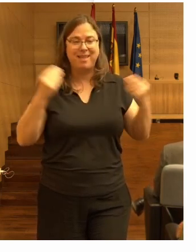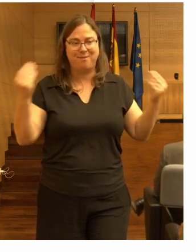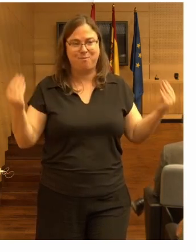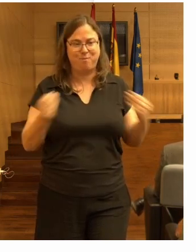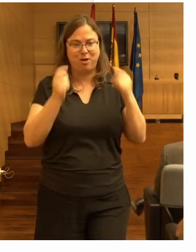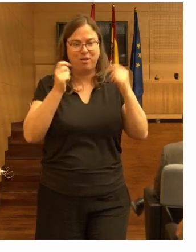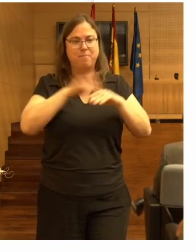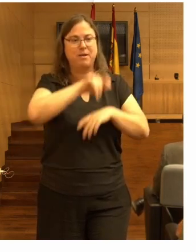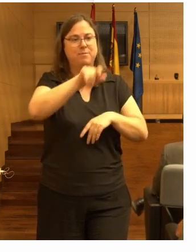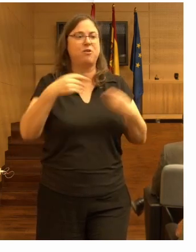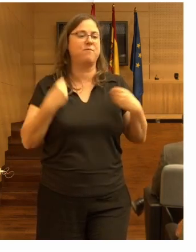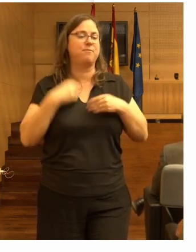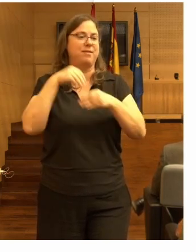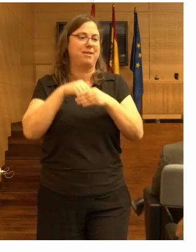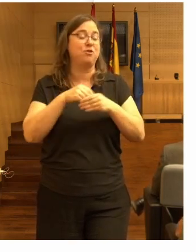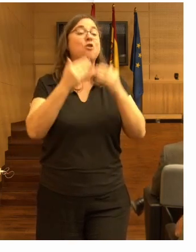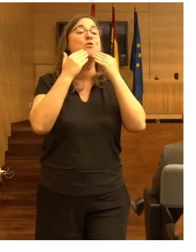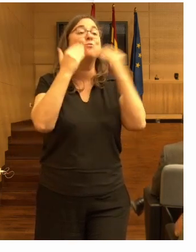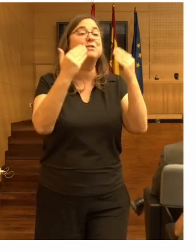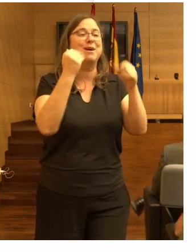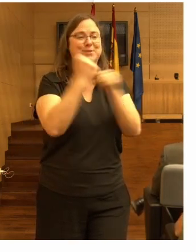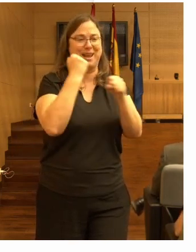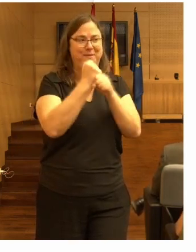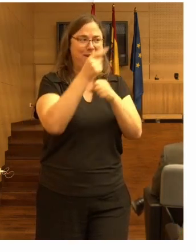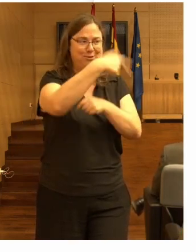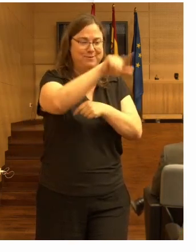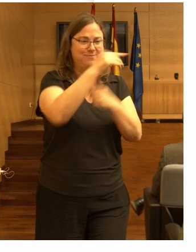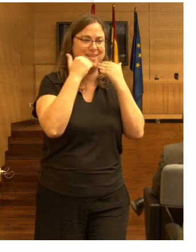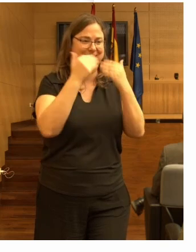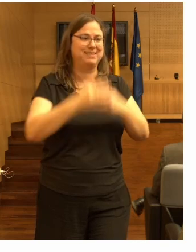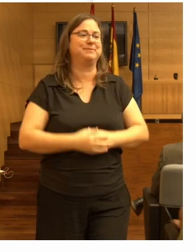residentes gracias por el trabajo que estáis haciendo